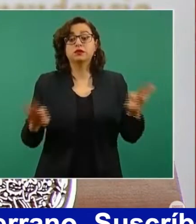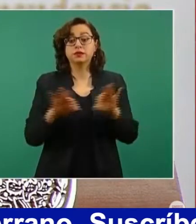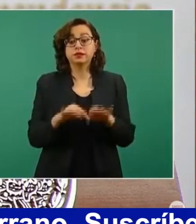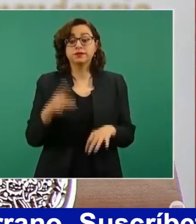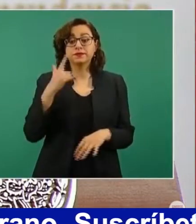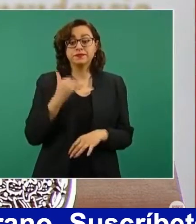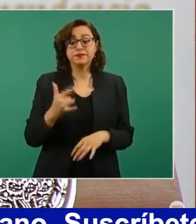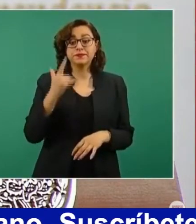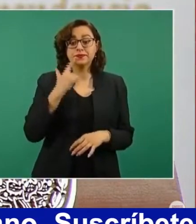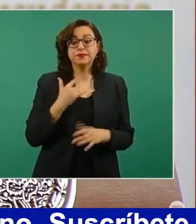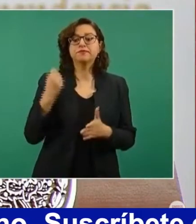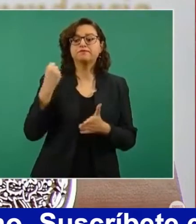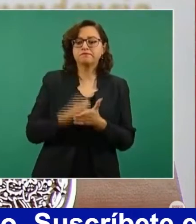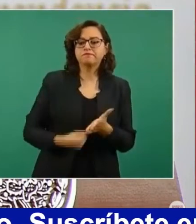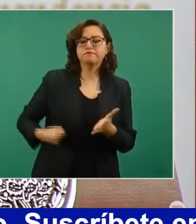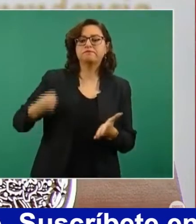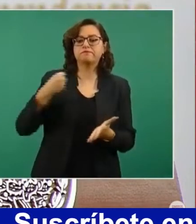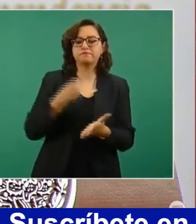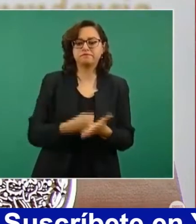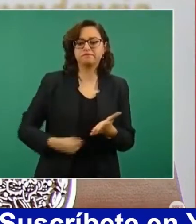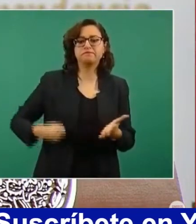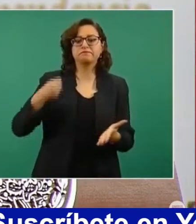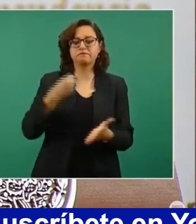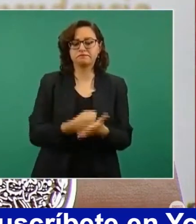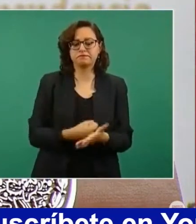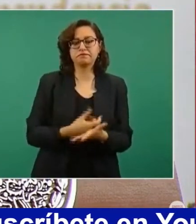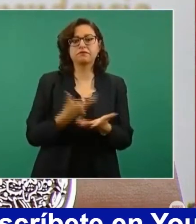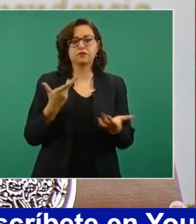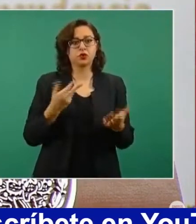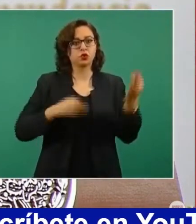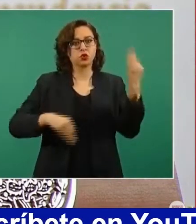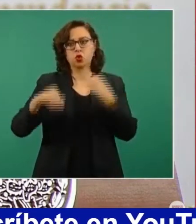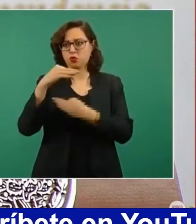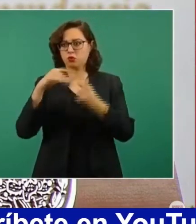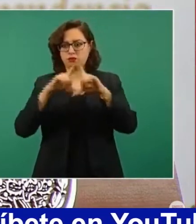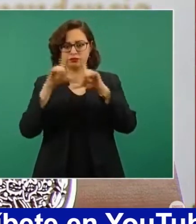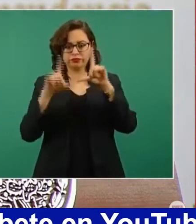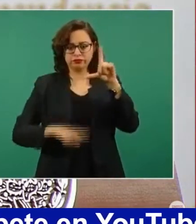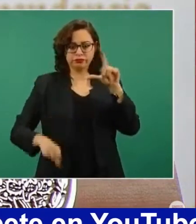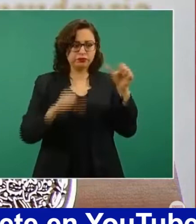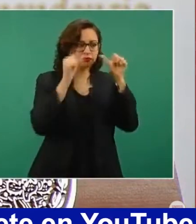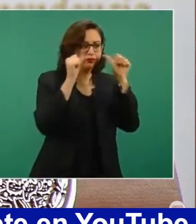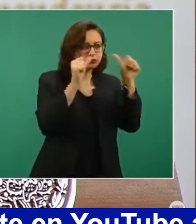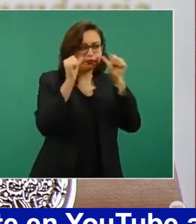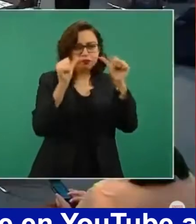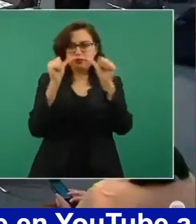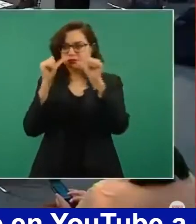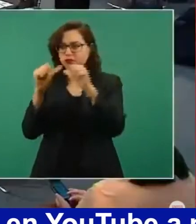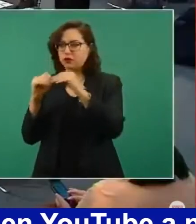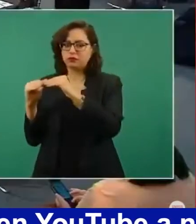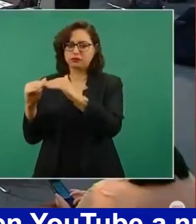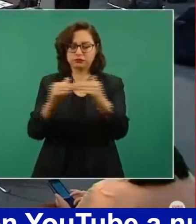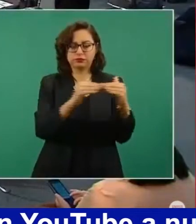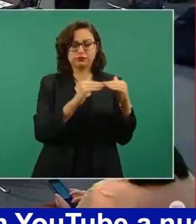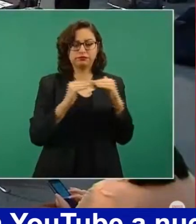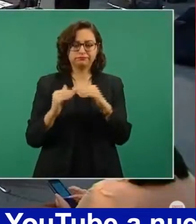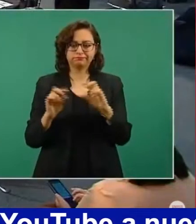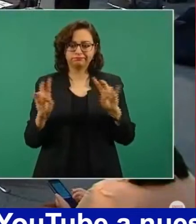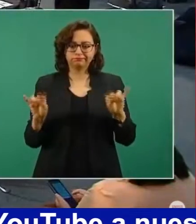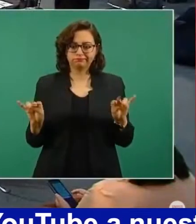el no descuidar ningún estado y estar atentos. Hace